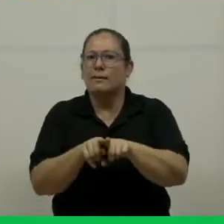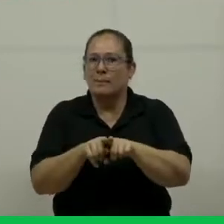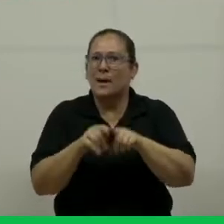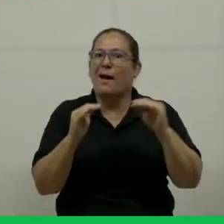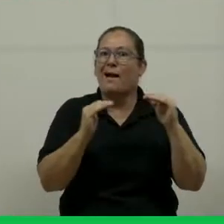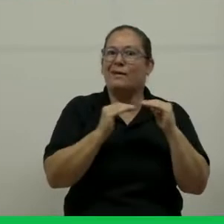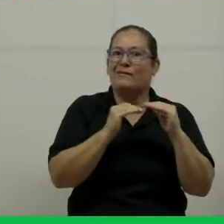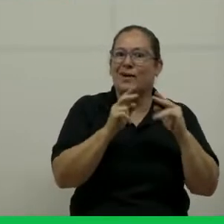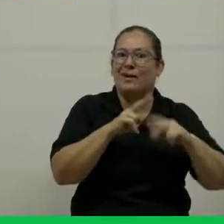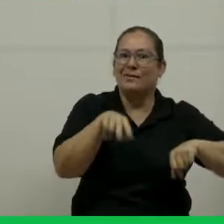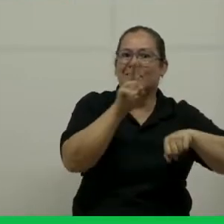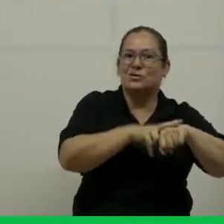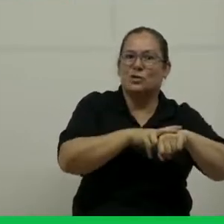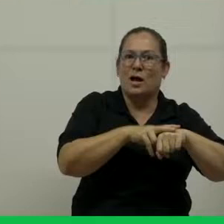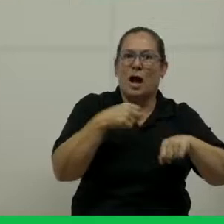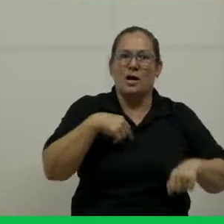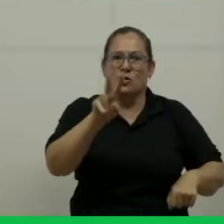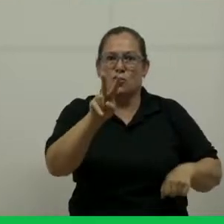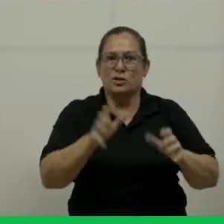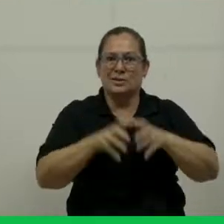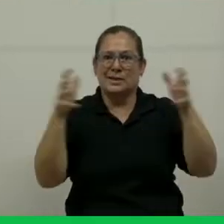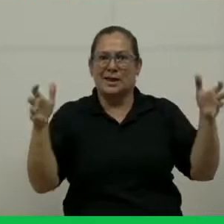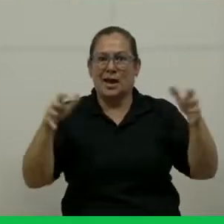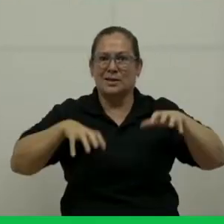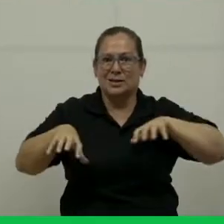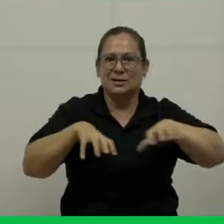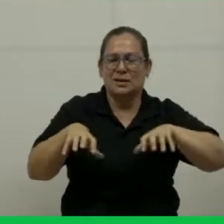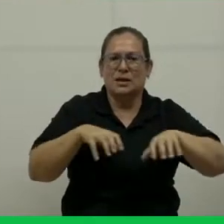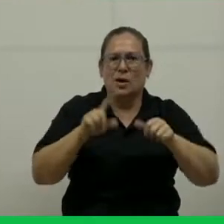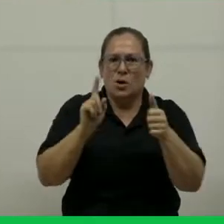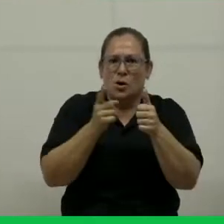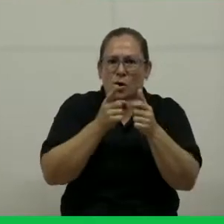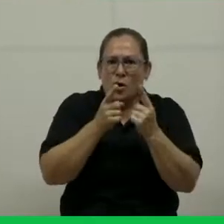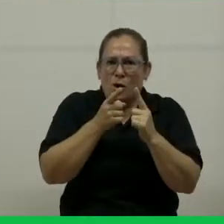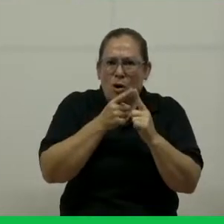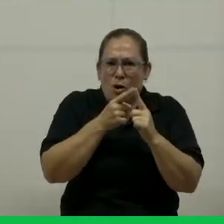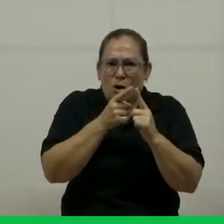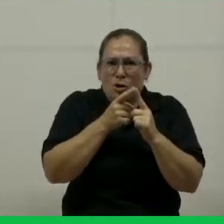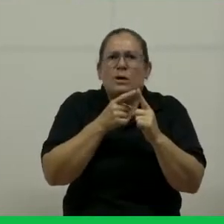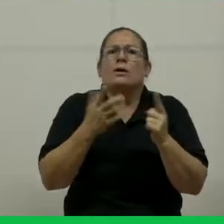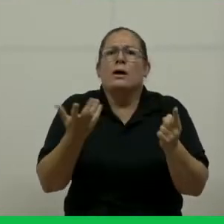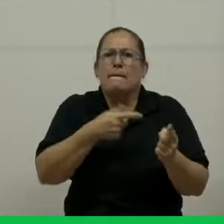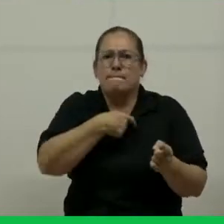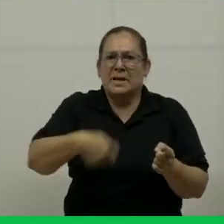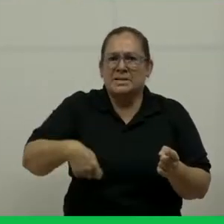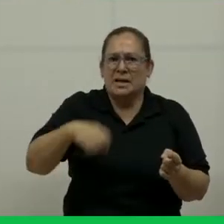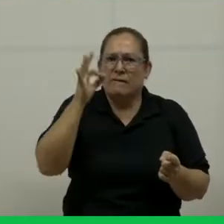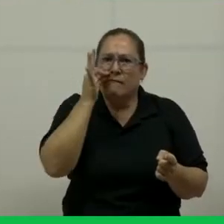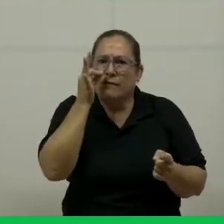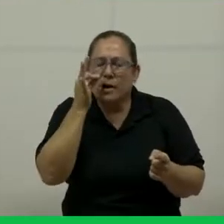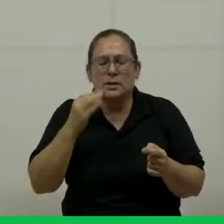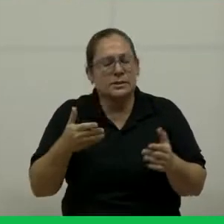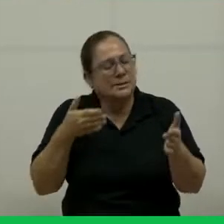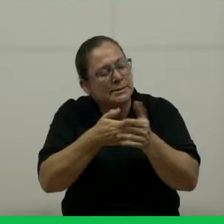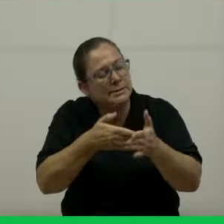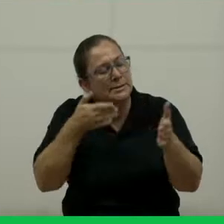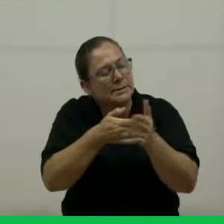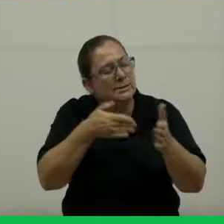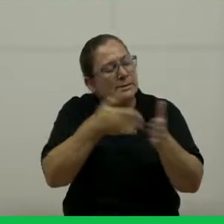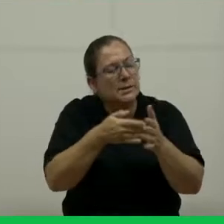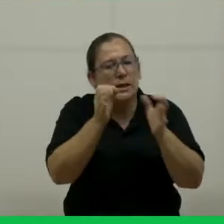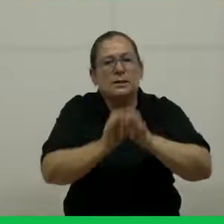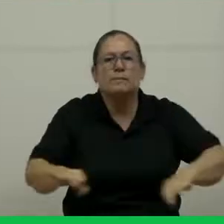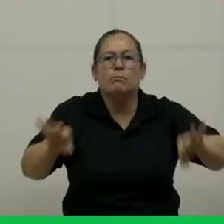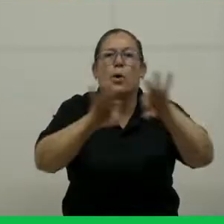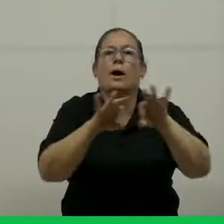Y aquí dos grandes acciones. Una, el presidente José María Figueres ha sido insistente en este tema.